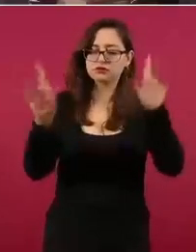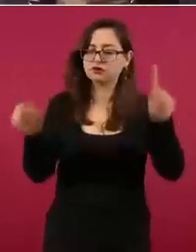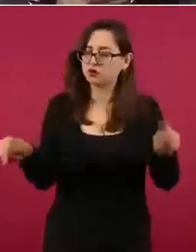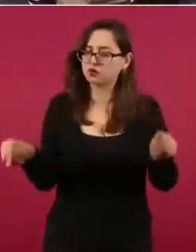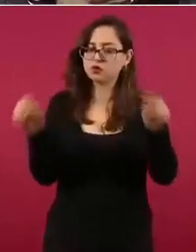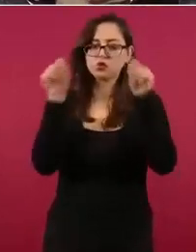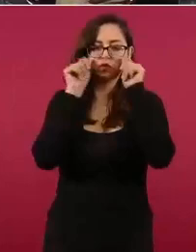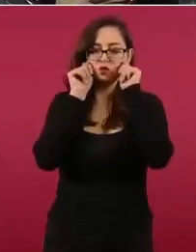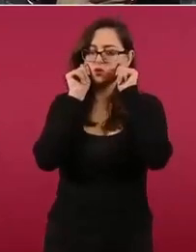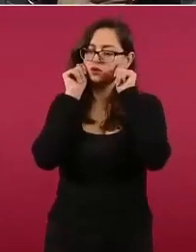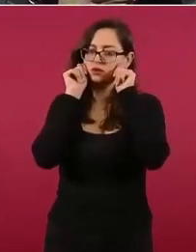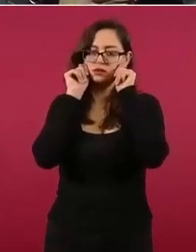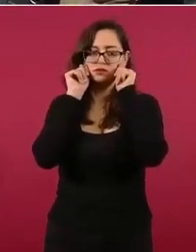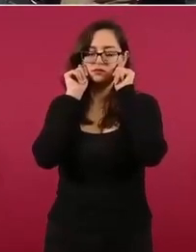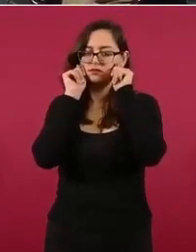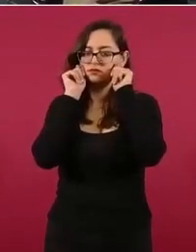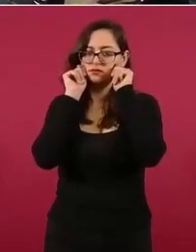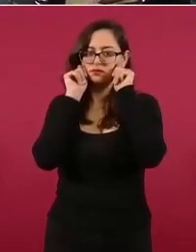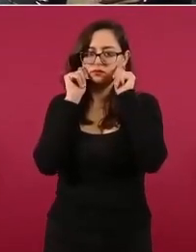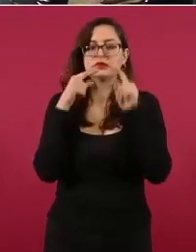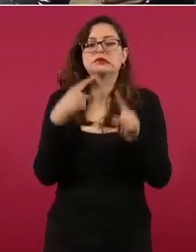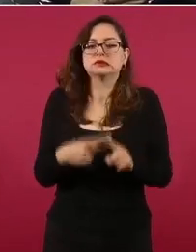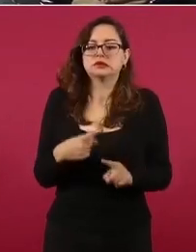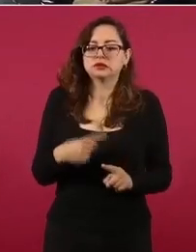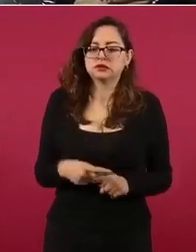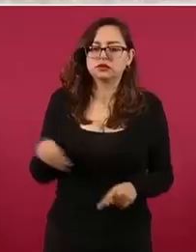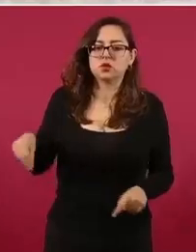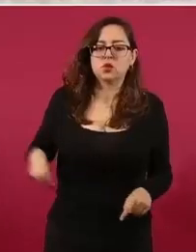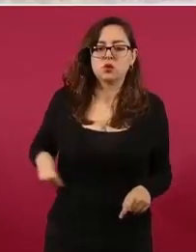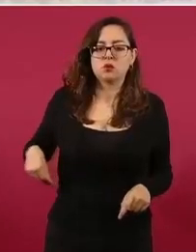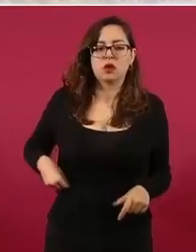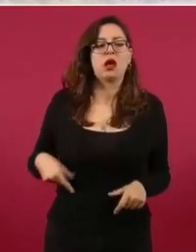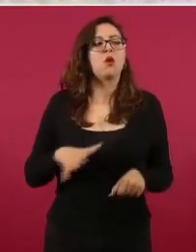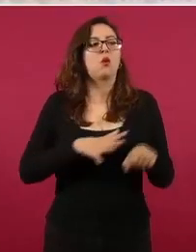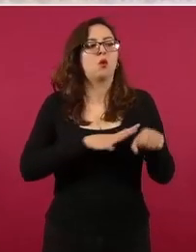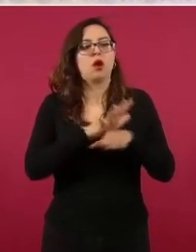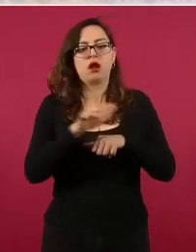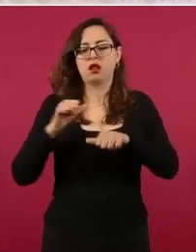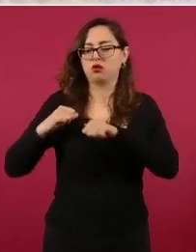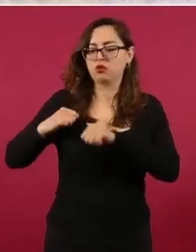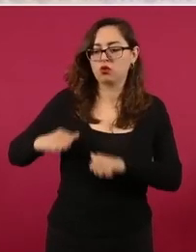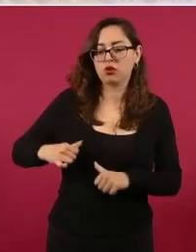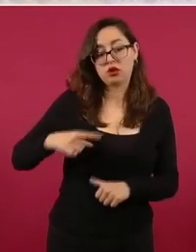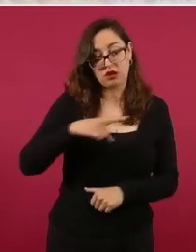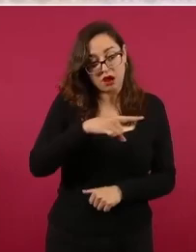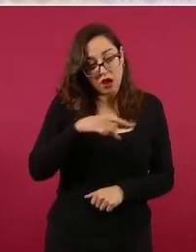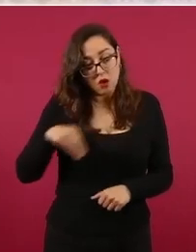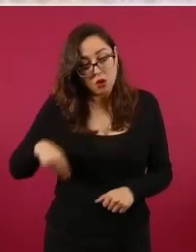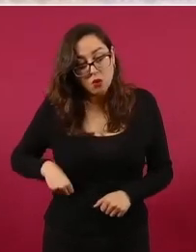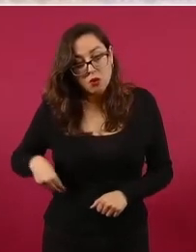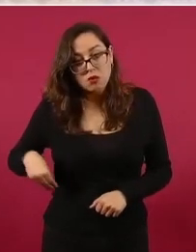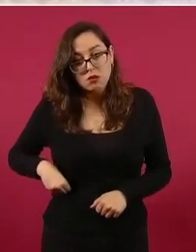¿Qué autoridad fue la que